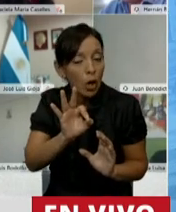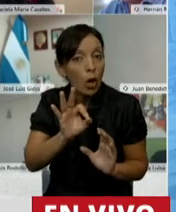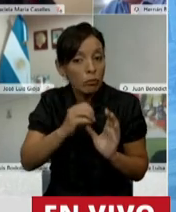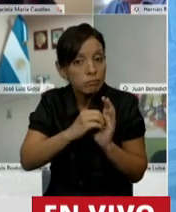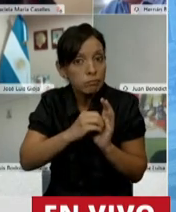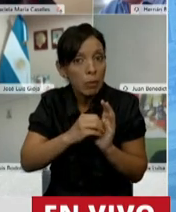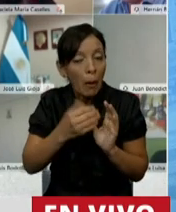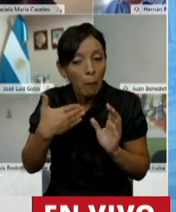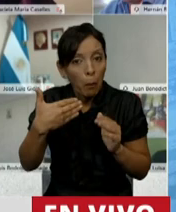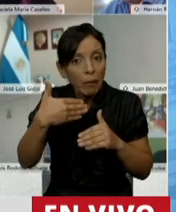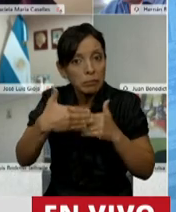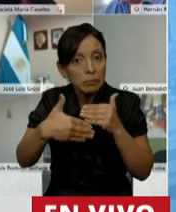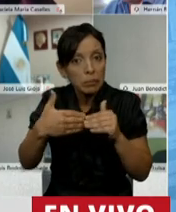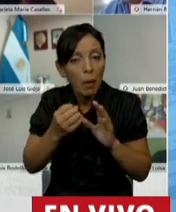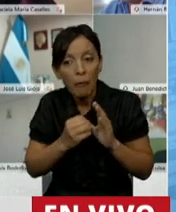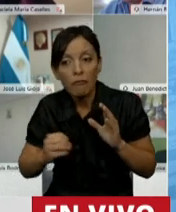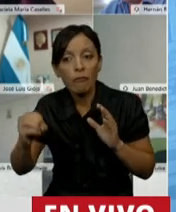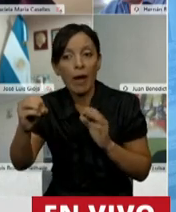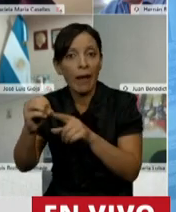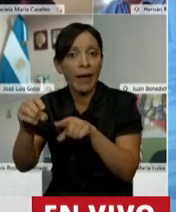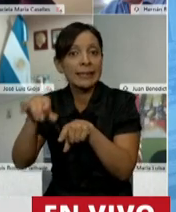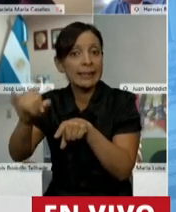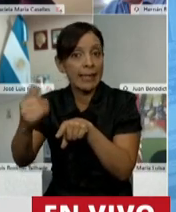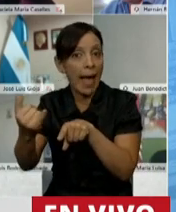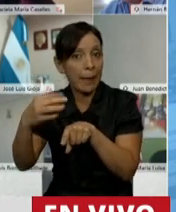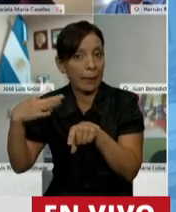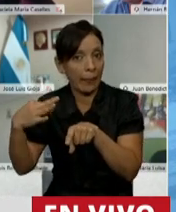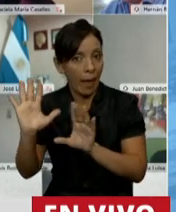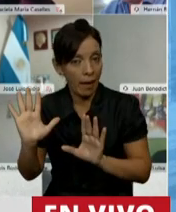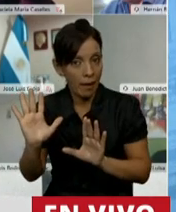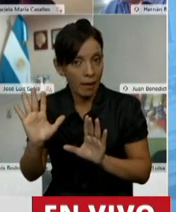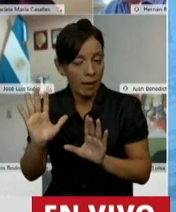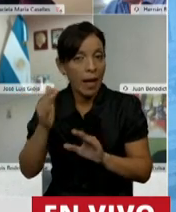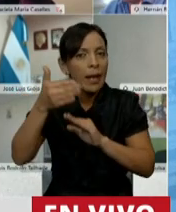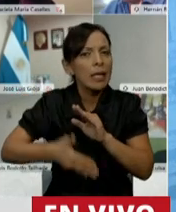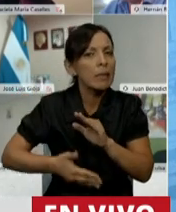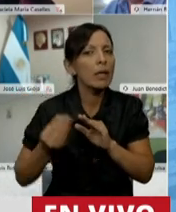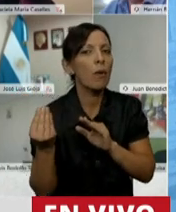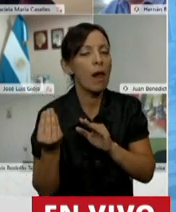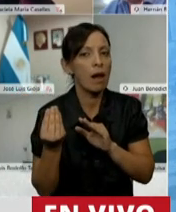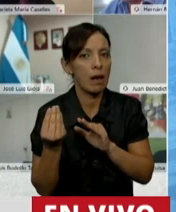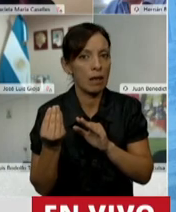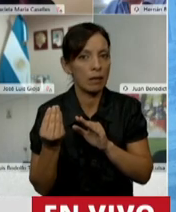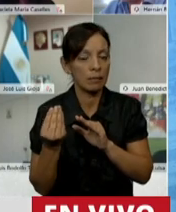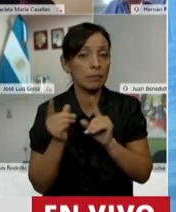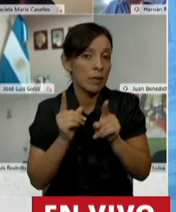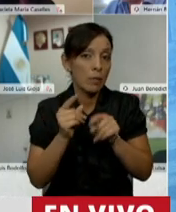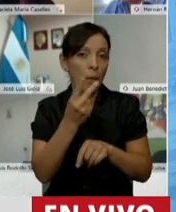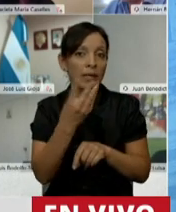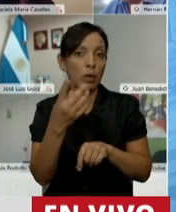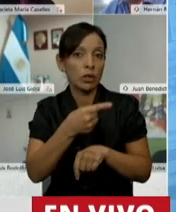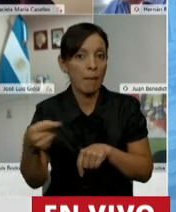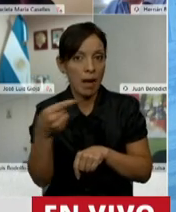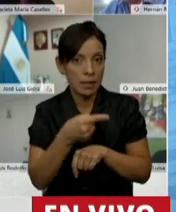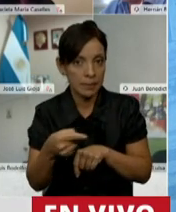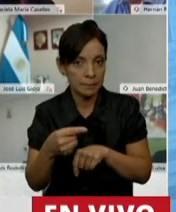feto que es viable fuera del útero sí lo es. Y un límite mínimo para eso son las 24 semanas. Por lo